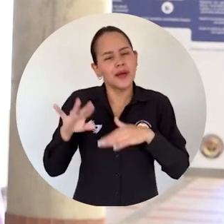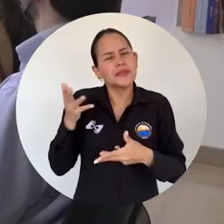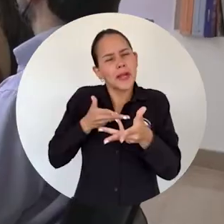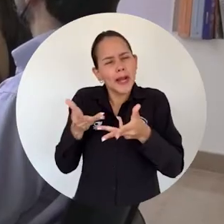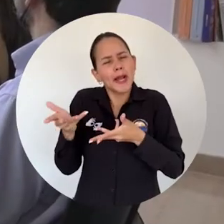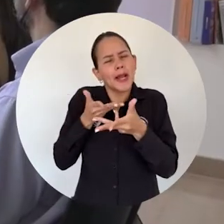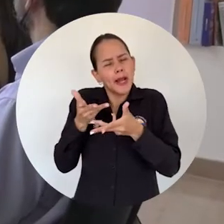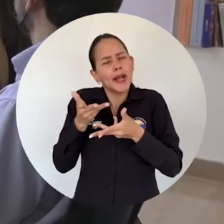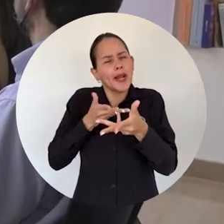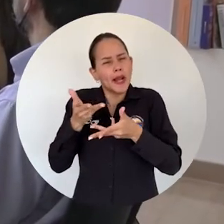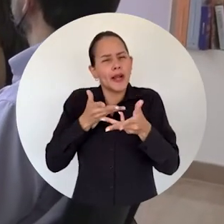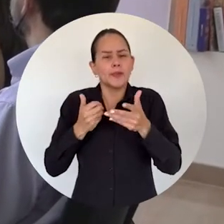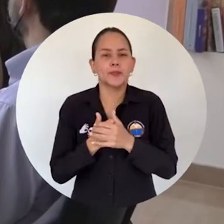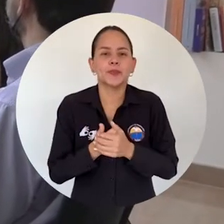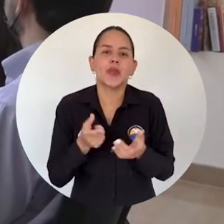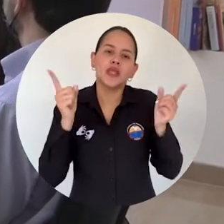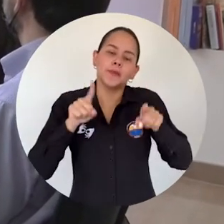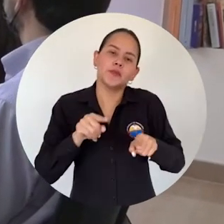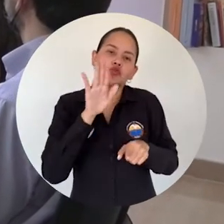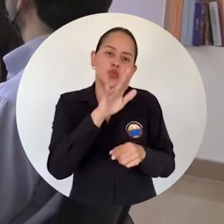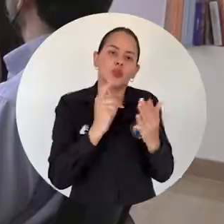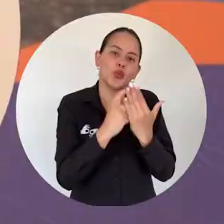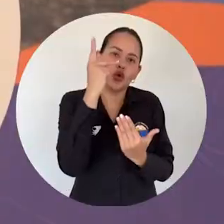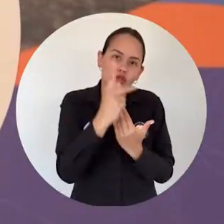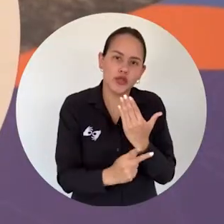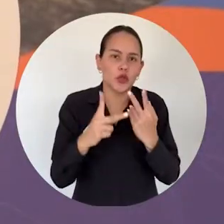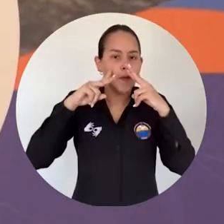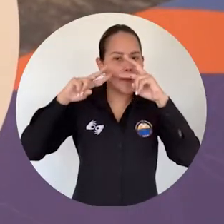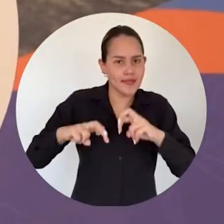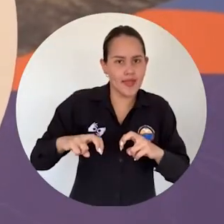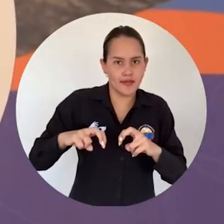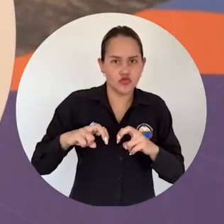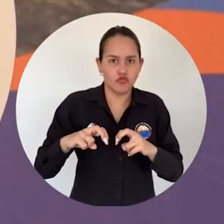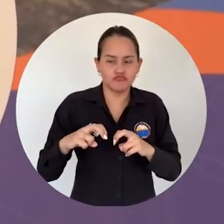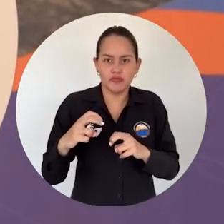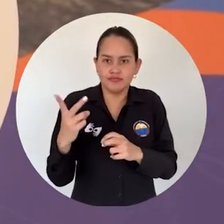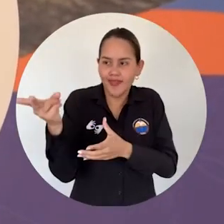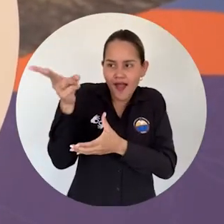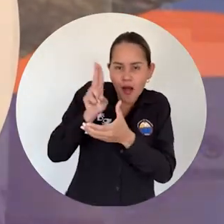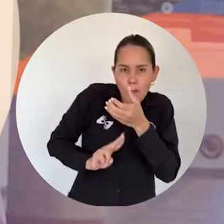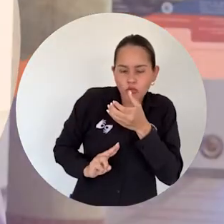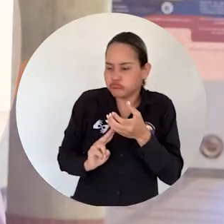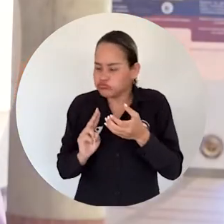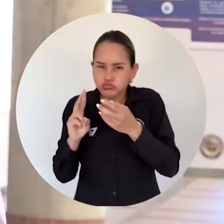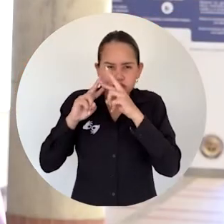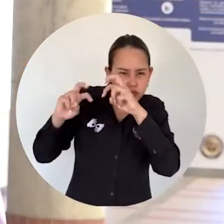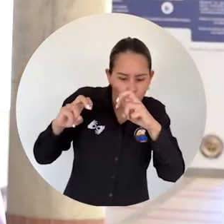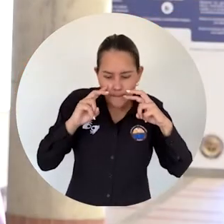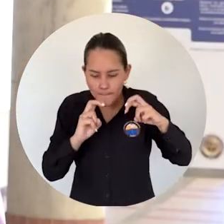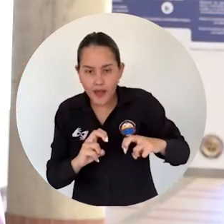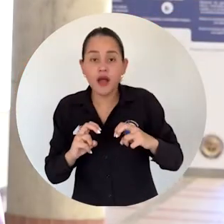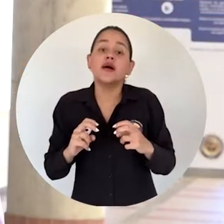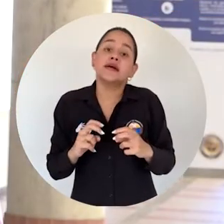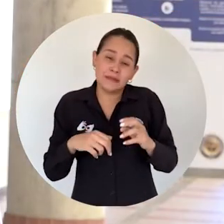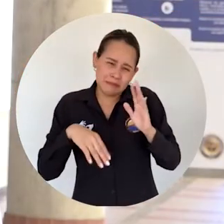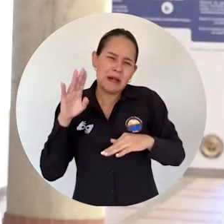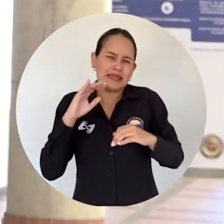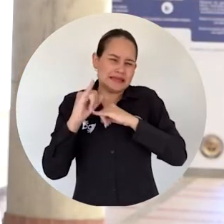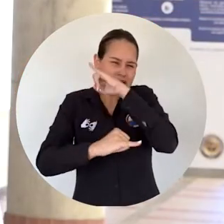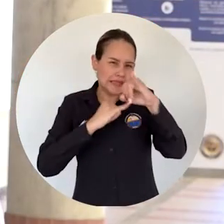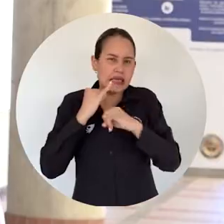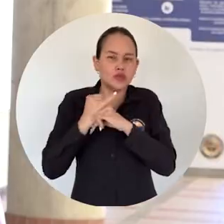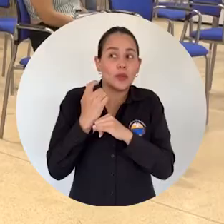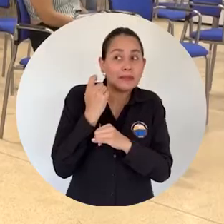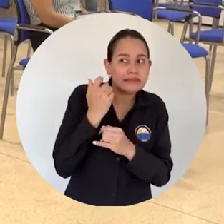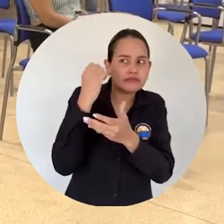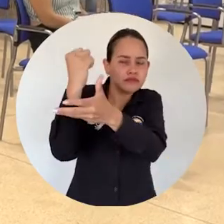ese sentido. Y también de proyectos de investigación conjunta y en el marco de buscar recursos a nivel internacional dentro de lo que vienen